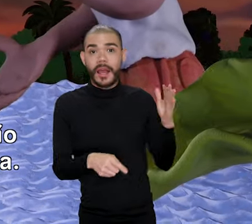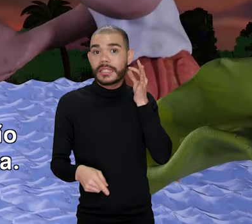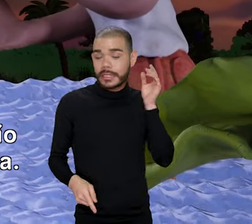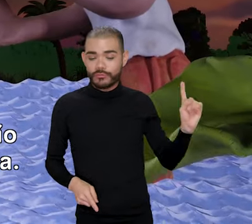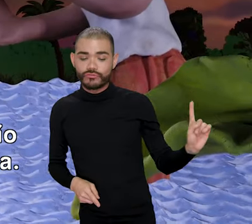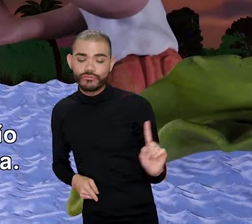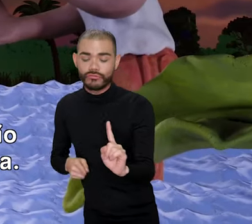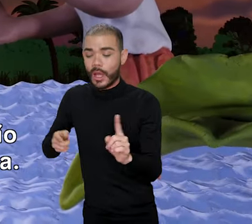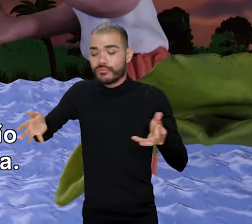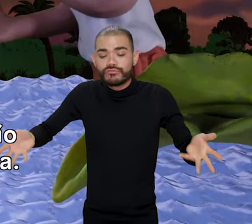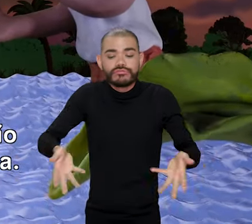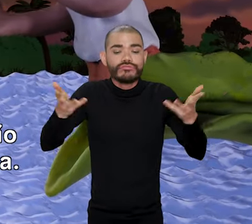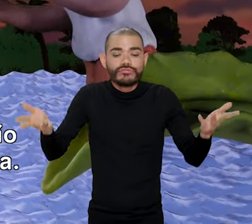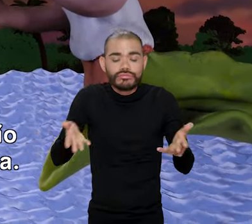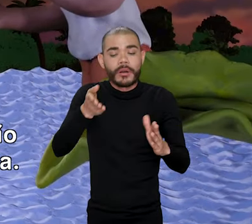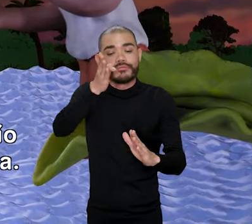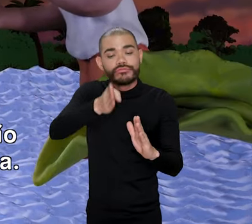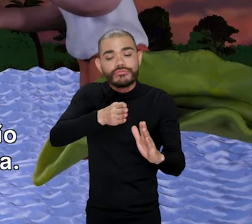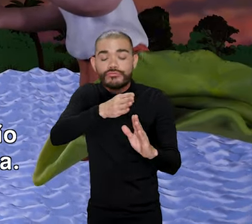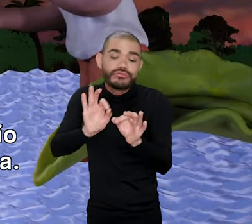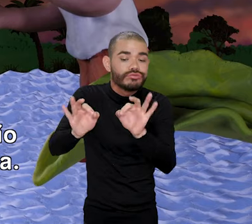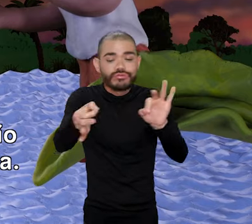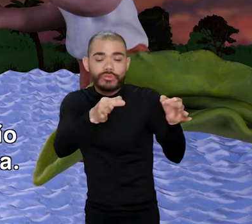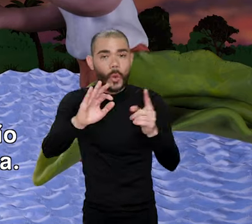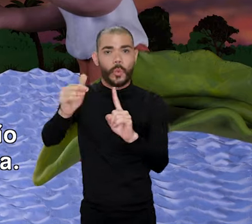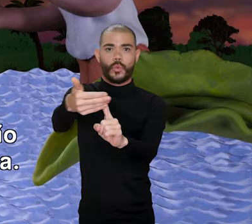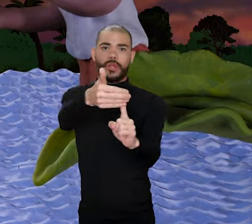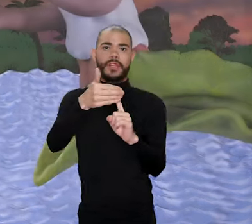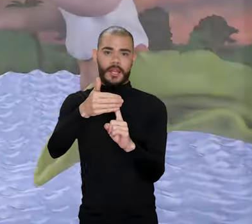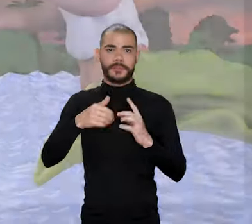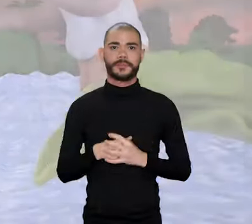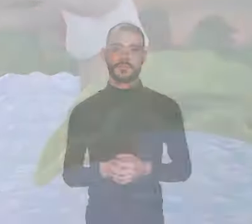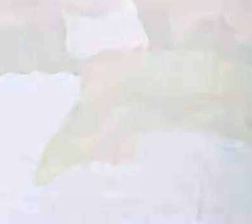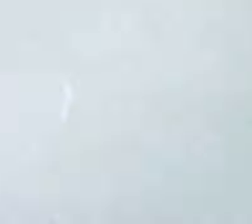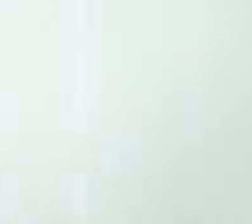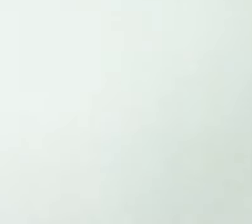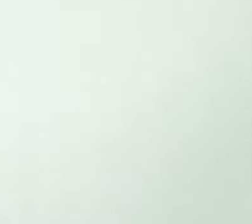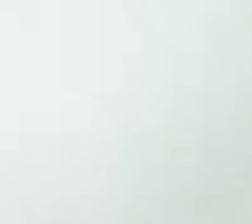el agua y la niña es bañada en el río para purificarla y protegerla.